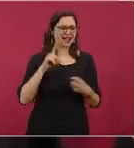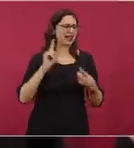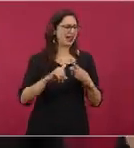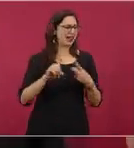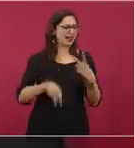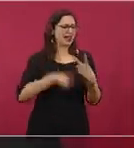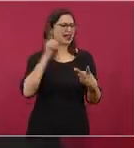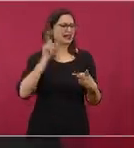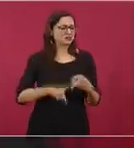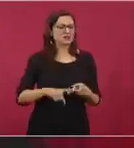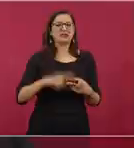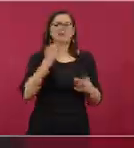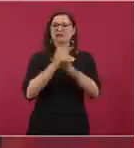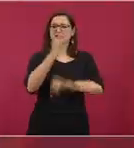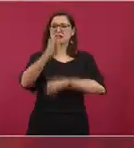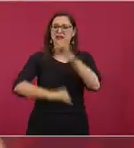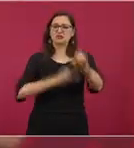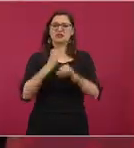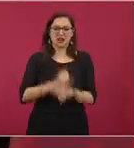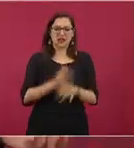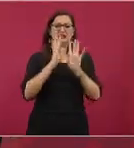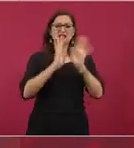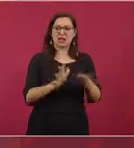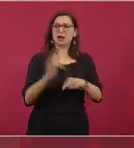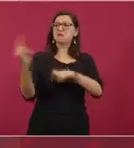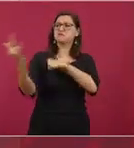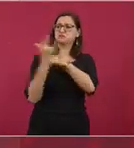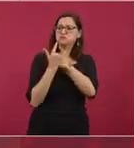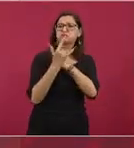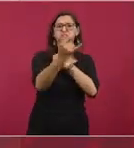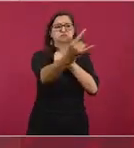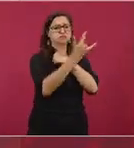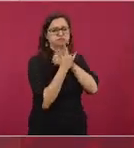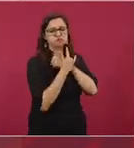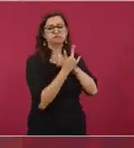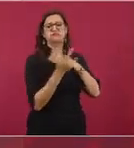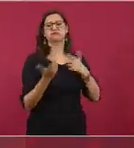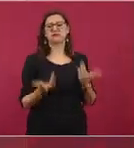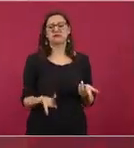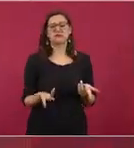aviones de Estados Unidos